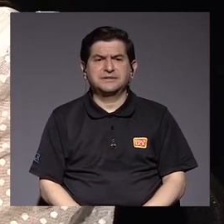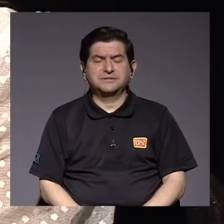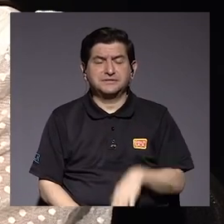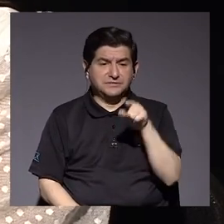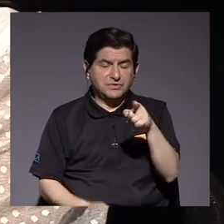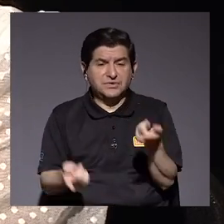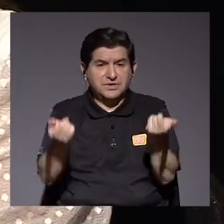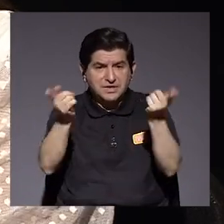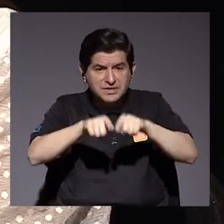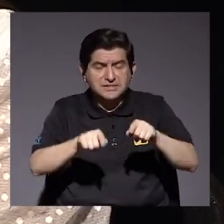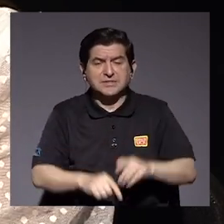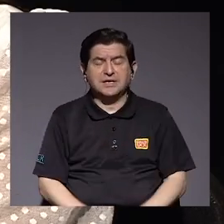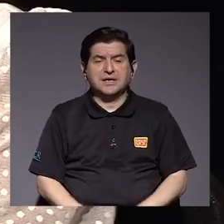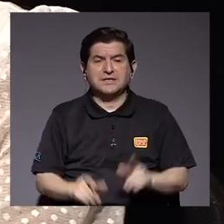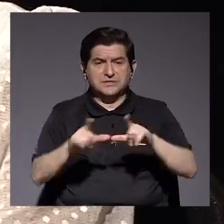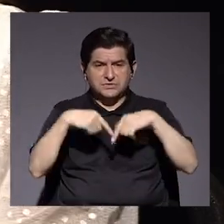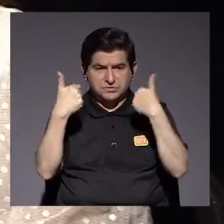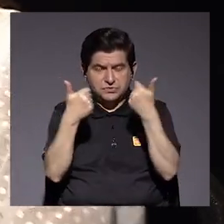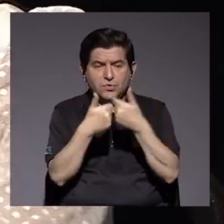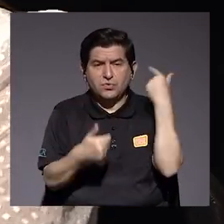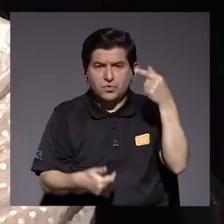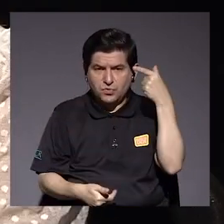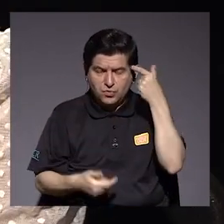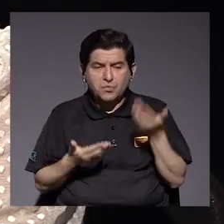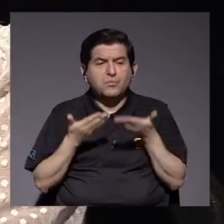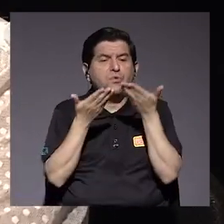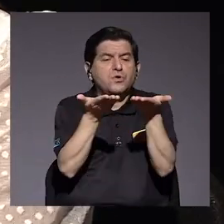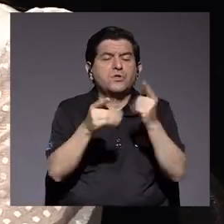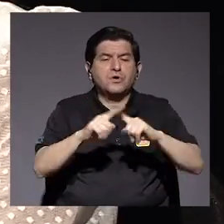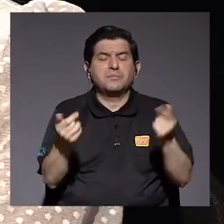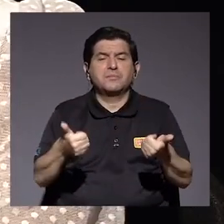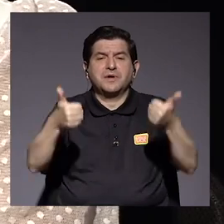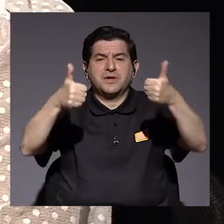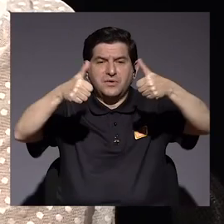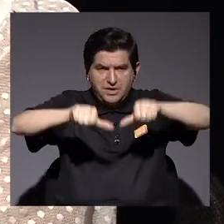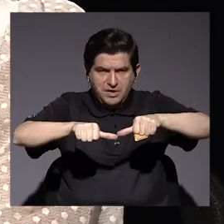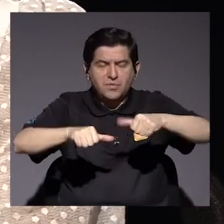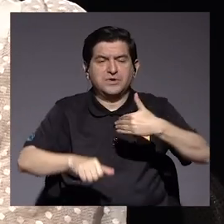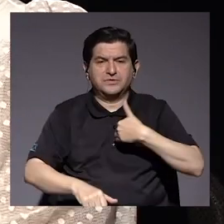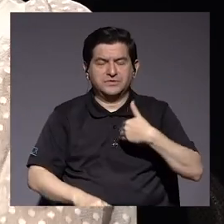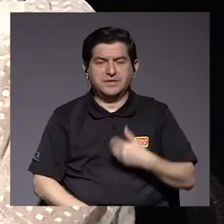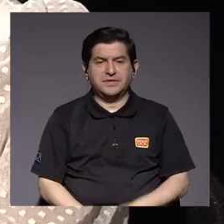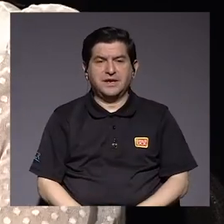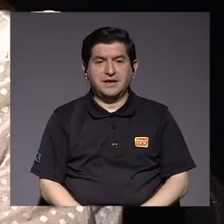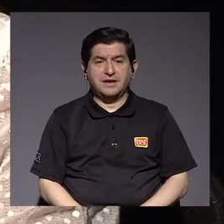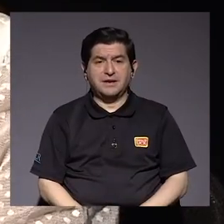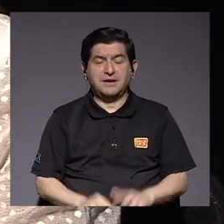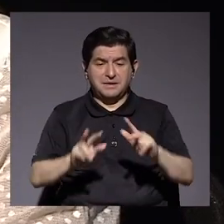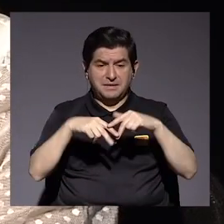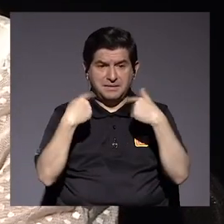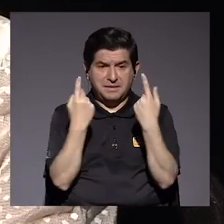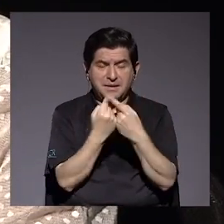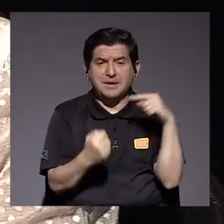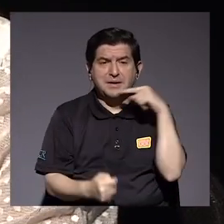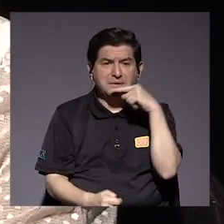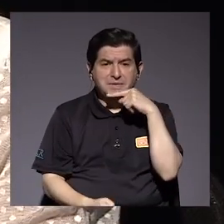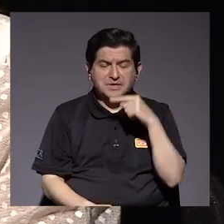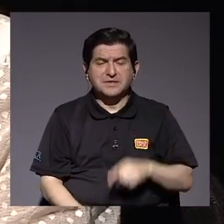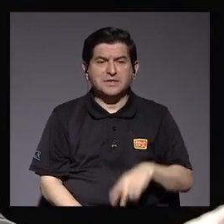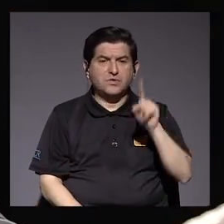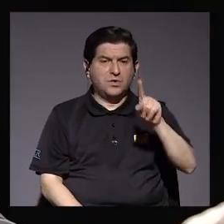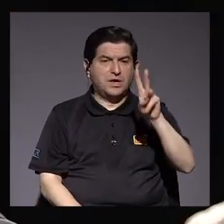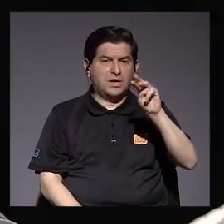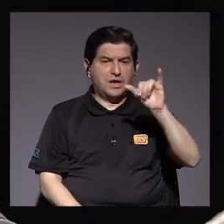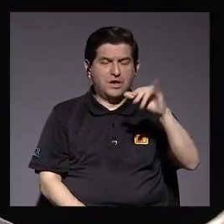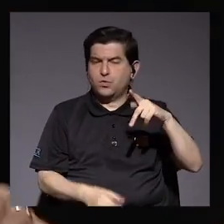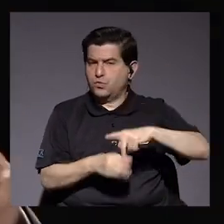fracción del gobierno se dio, pero está dentro del acuerdo. Tanto es así que la fracción unidad no está dentro de ese acuerdo del primero de mayo.